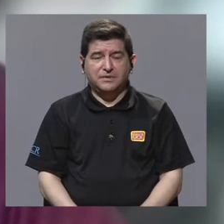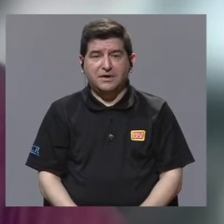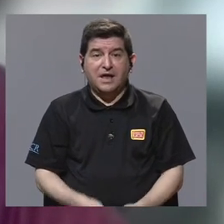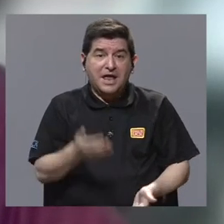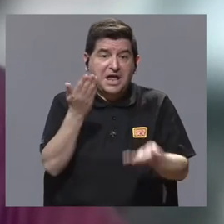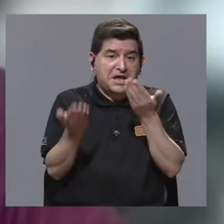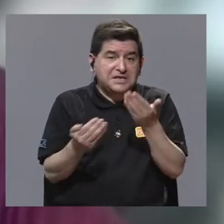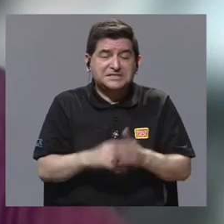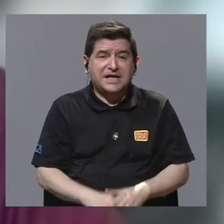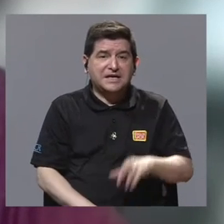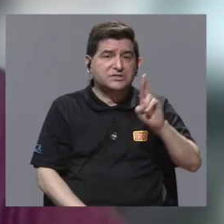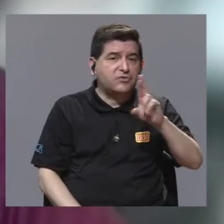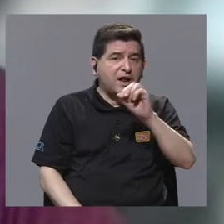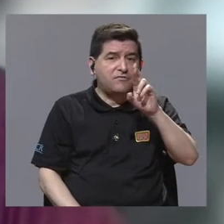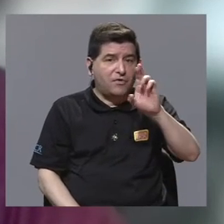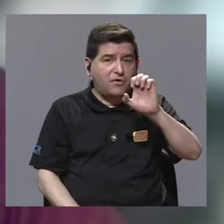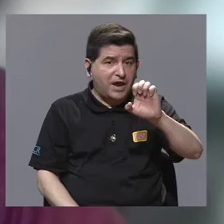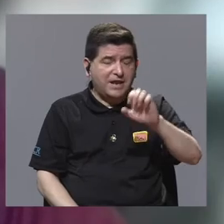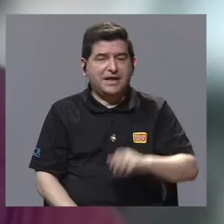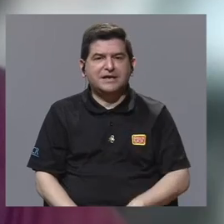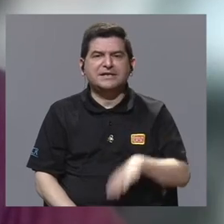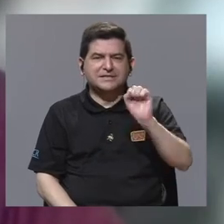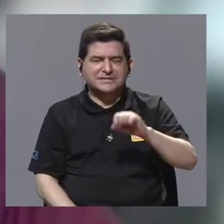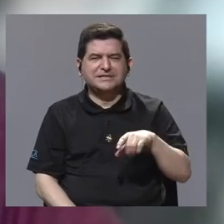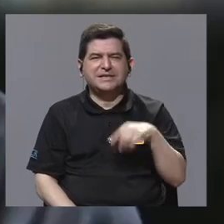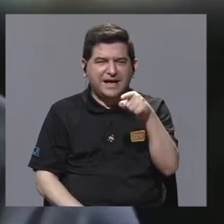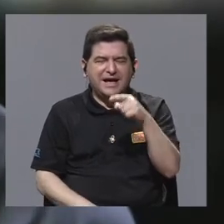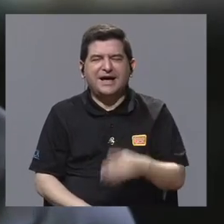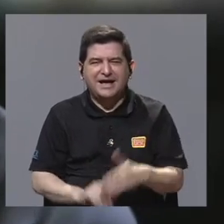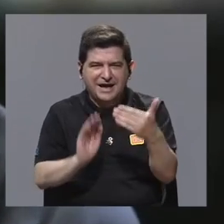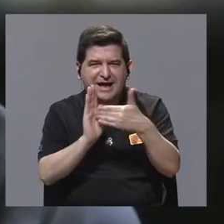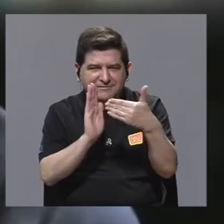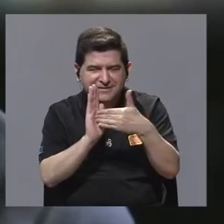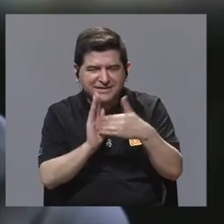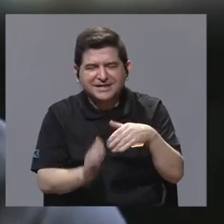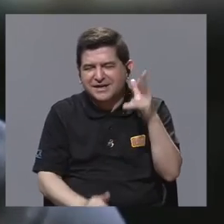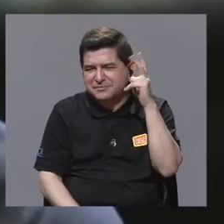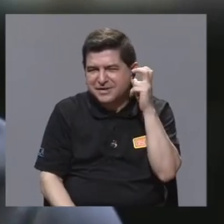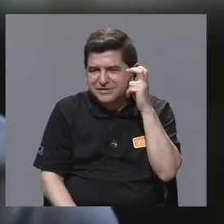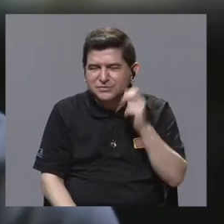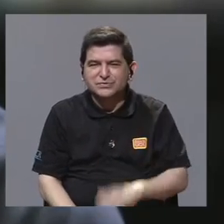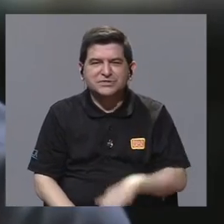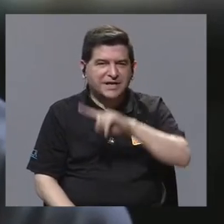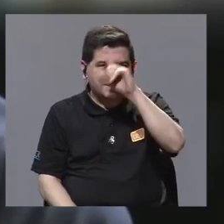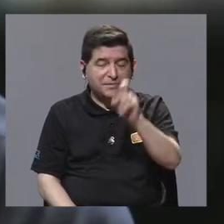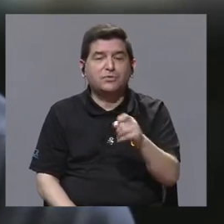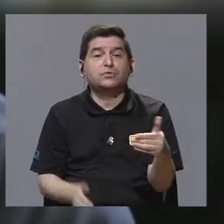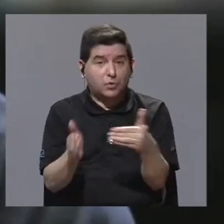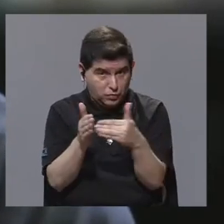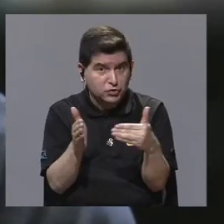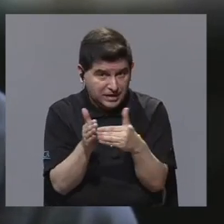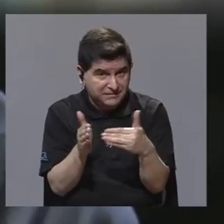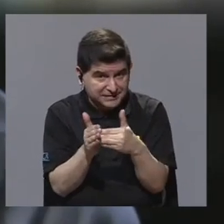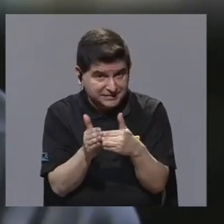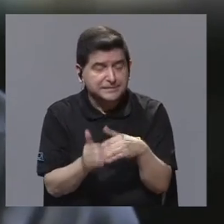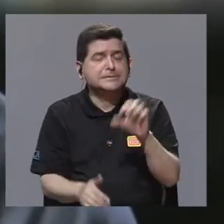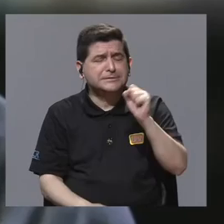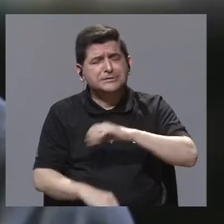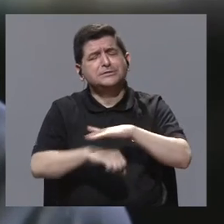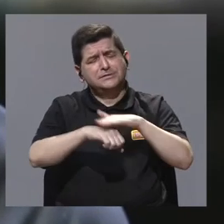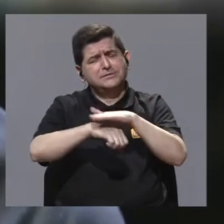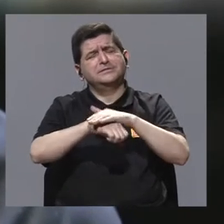¿Cuál fue, Elia? No sé si quieren... Sí, Gustavo, es que hubo una interferencia ahí en la pregunta. La repito.